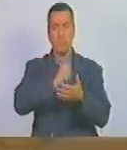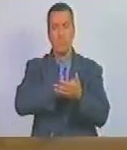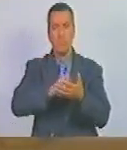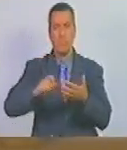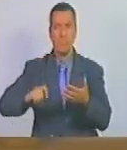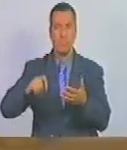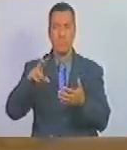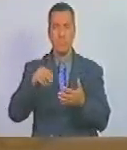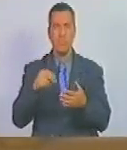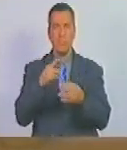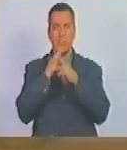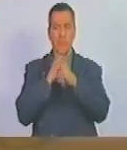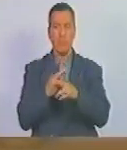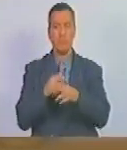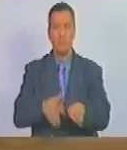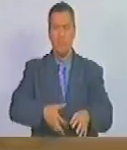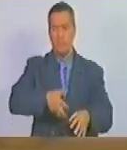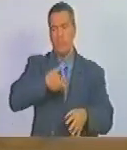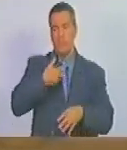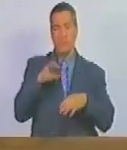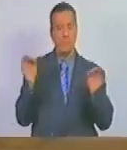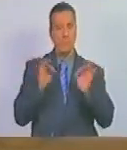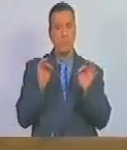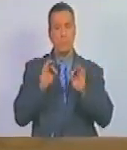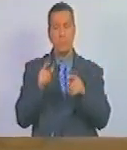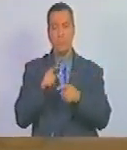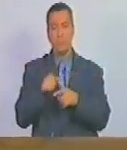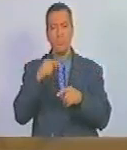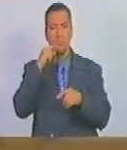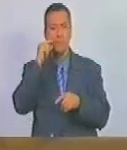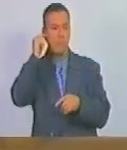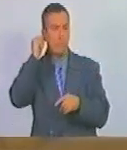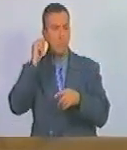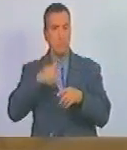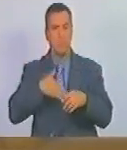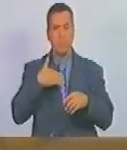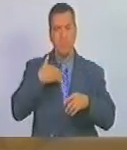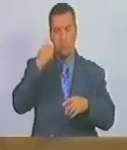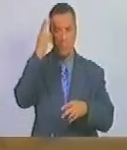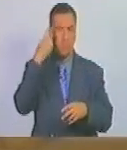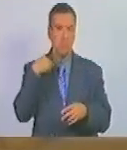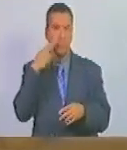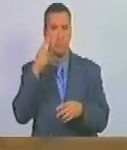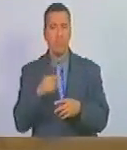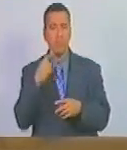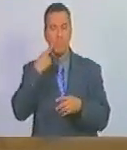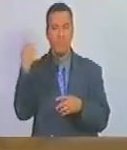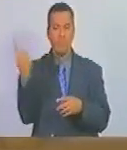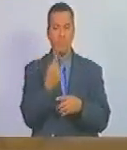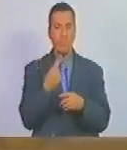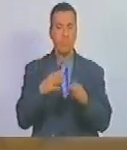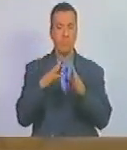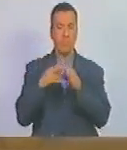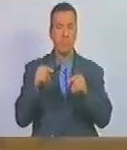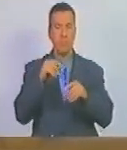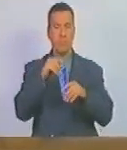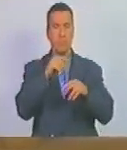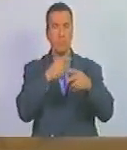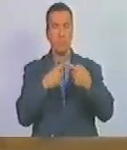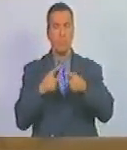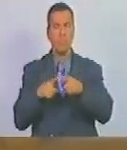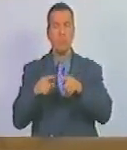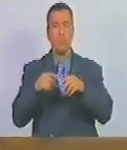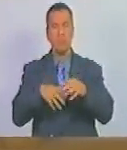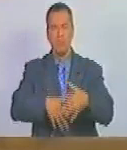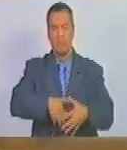no voy a responder con rabia con ira soy una mujer árabe de color y venimos de todas las tonalidades de la